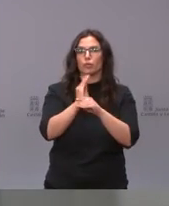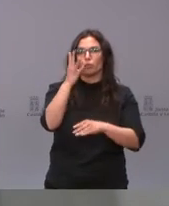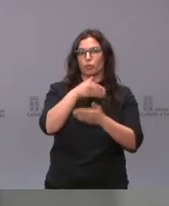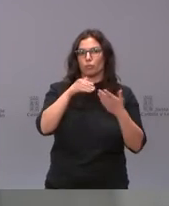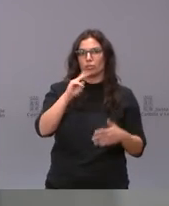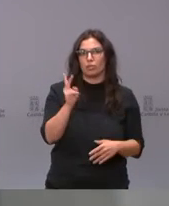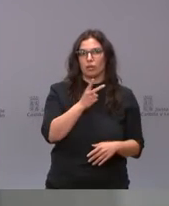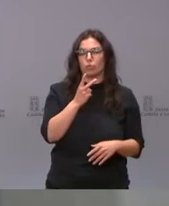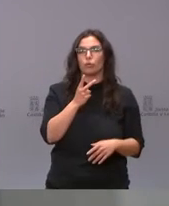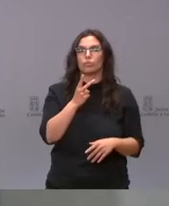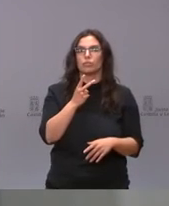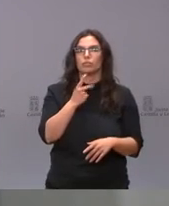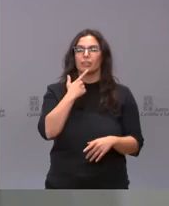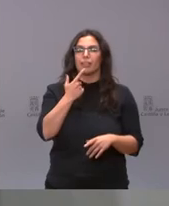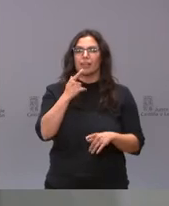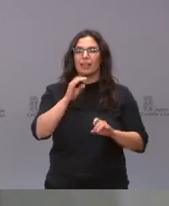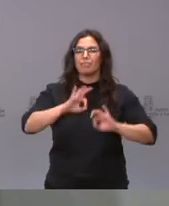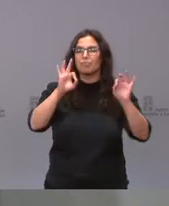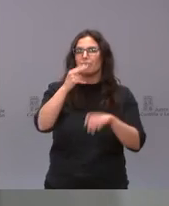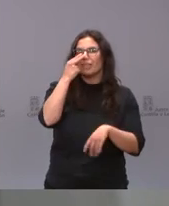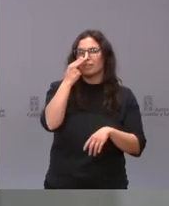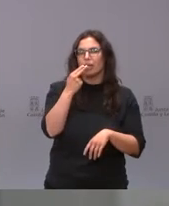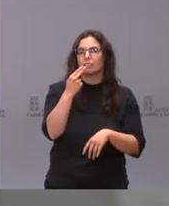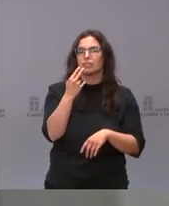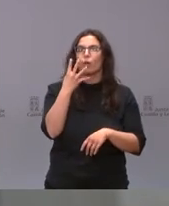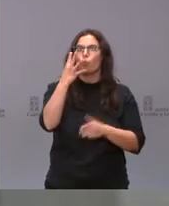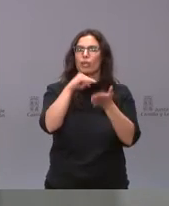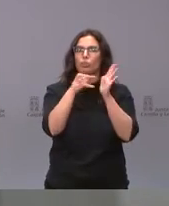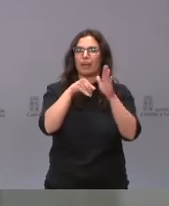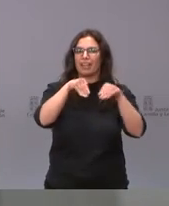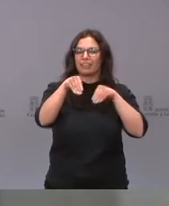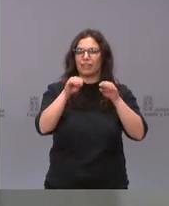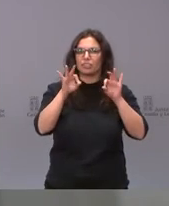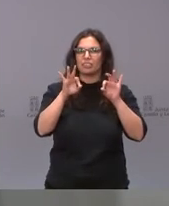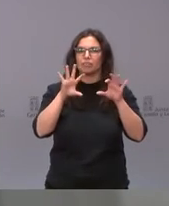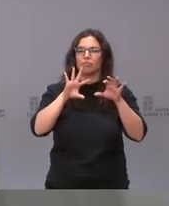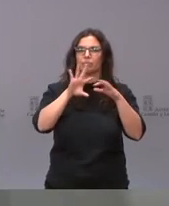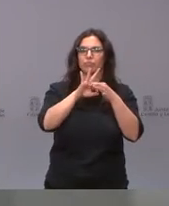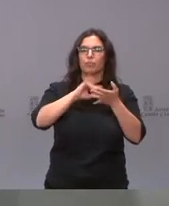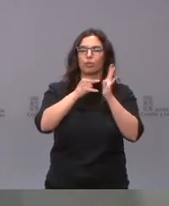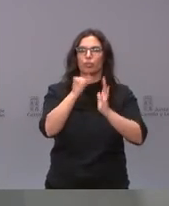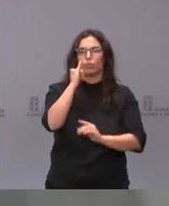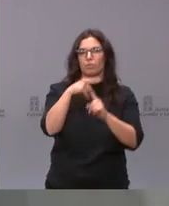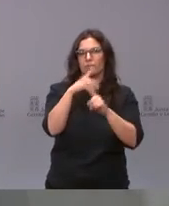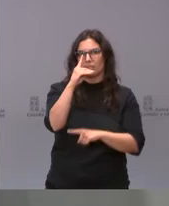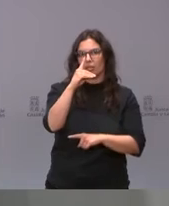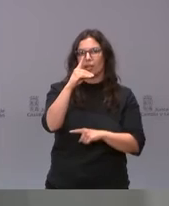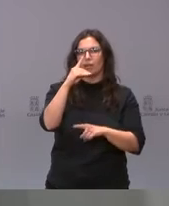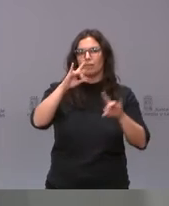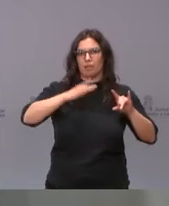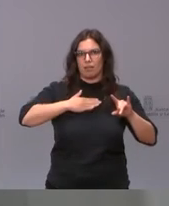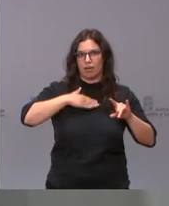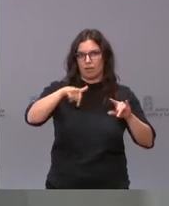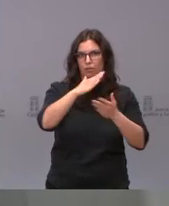y declara de especial interés cuatro planes estratégicos con proyectos de I más D en nuestra comunidad.